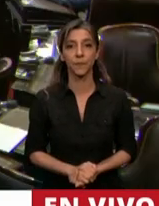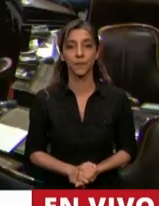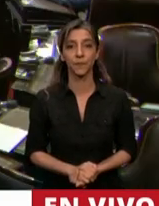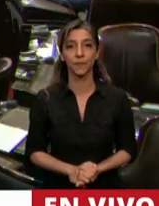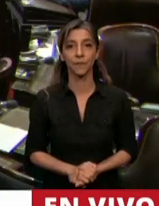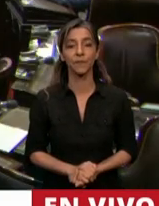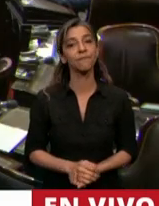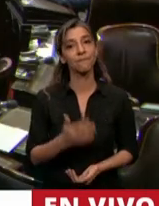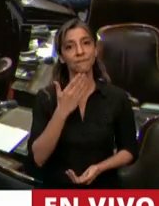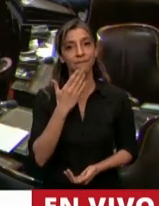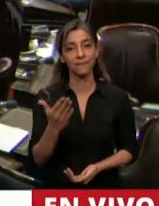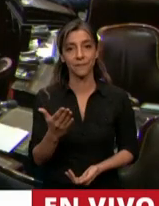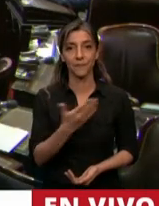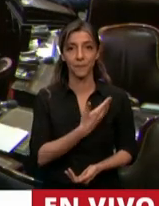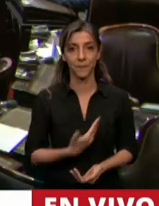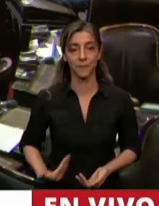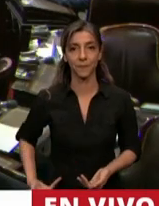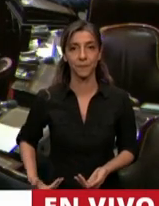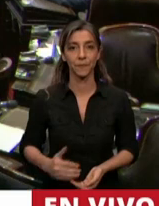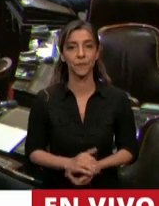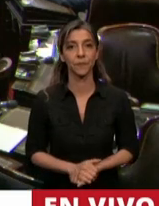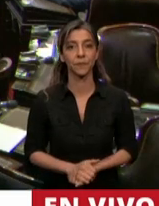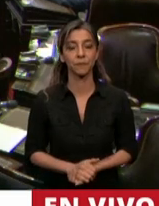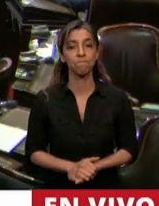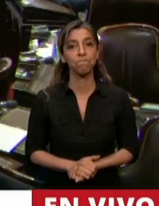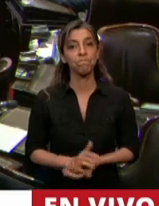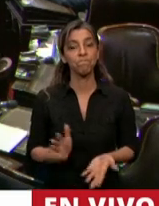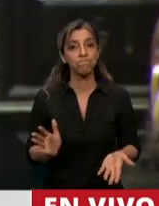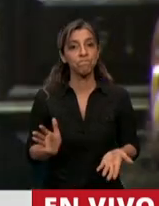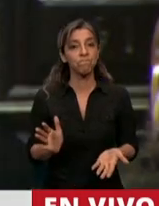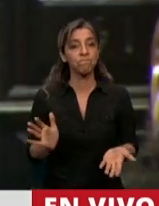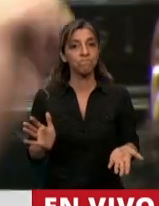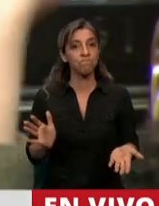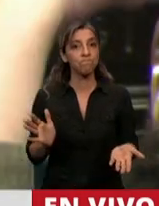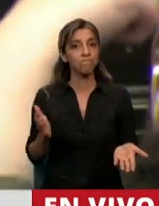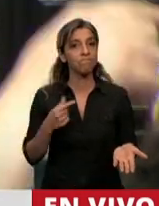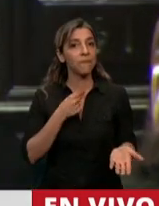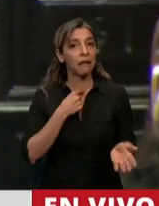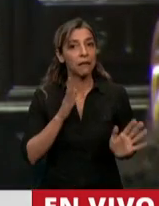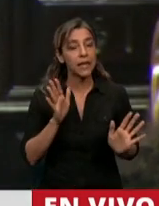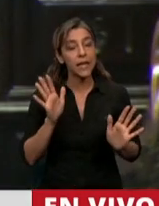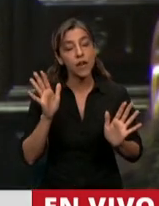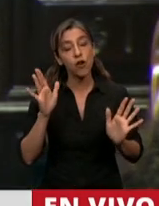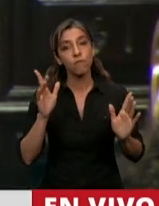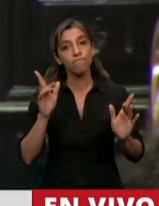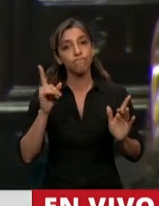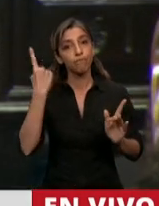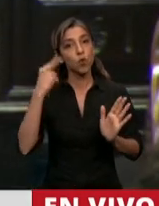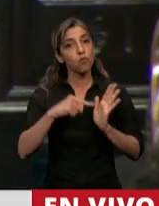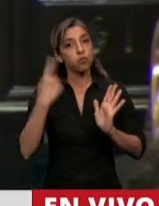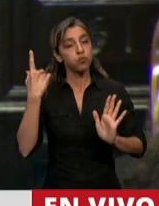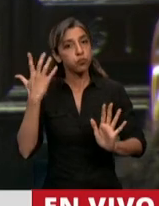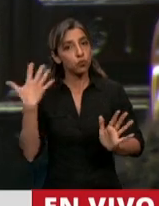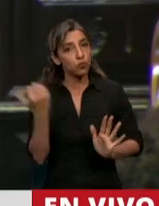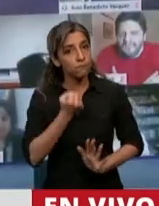Gracias, Presidente. Mire, quisiera llamar la atención sobre lo que me parece que es el